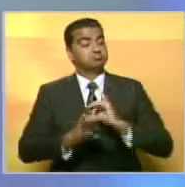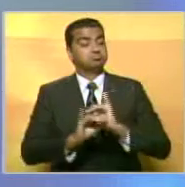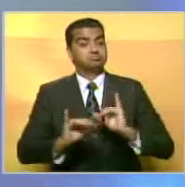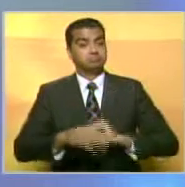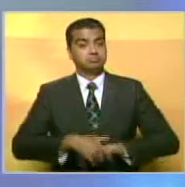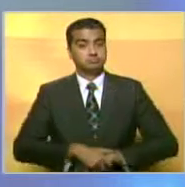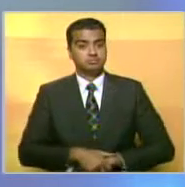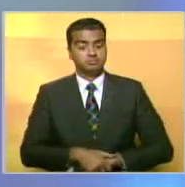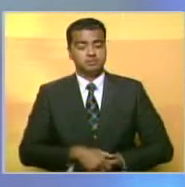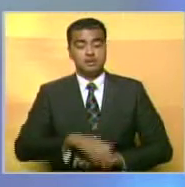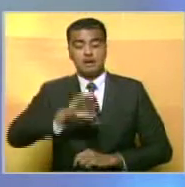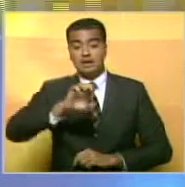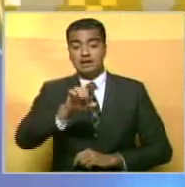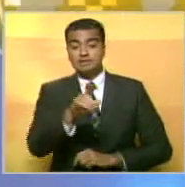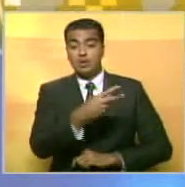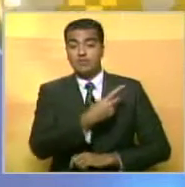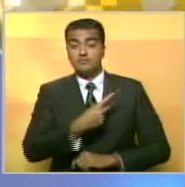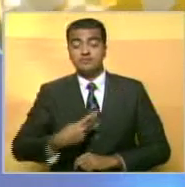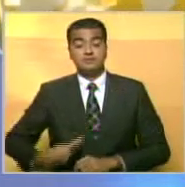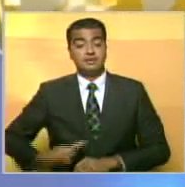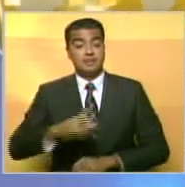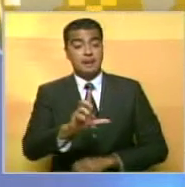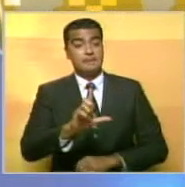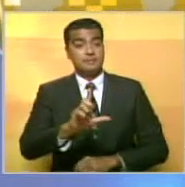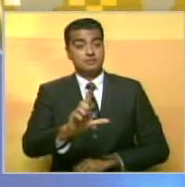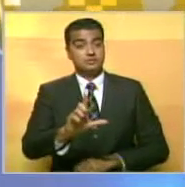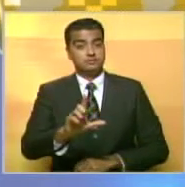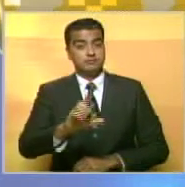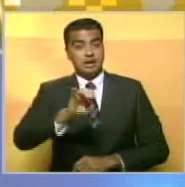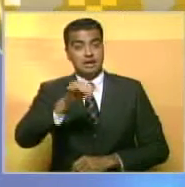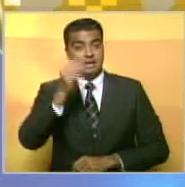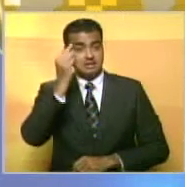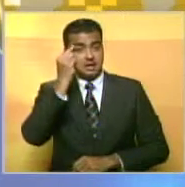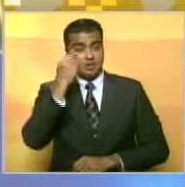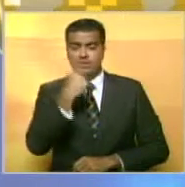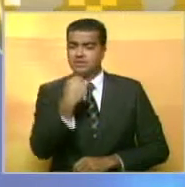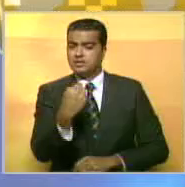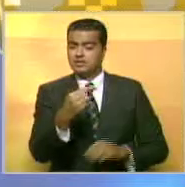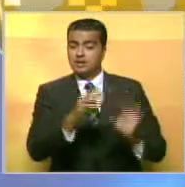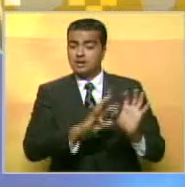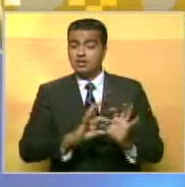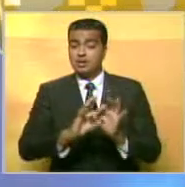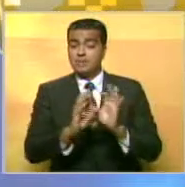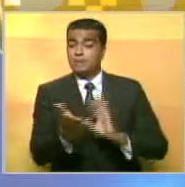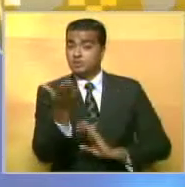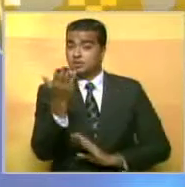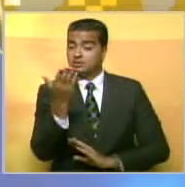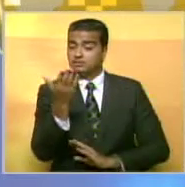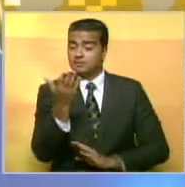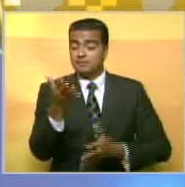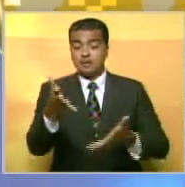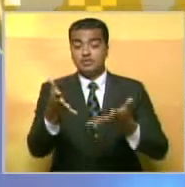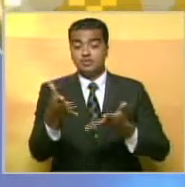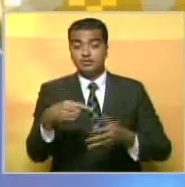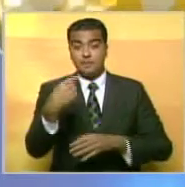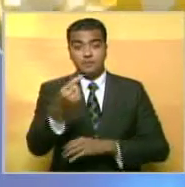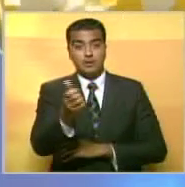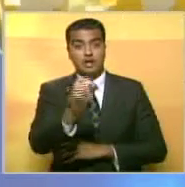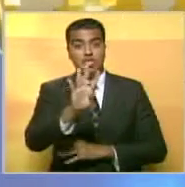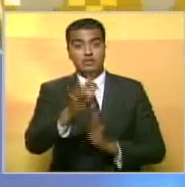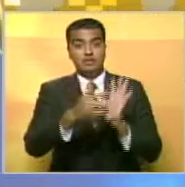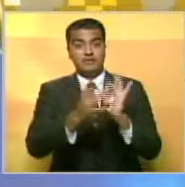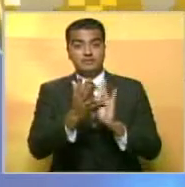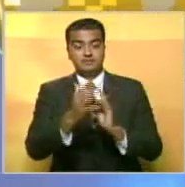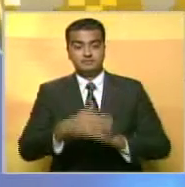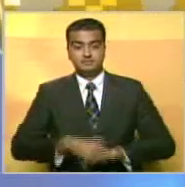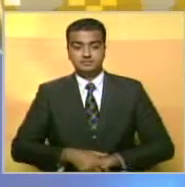Elías Jawa, vicepresidente del PSUV para la región central, destacó que la unidad es fundamental para el triunfo el próximo 14 de